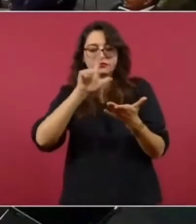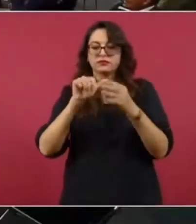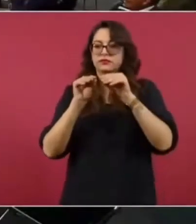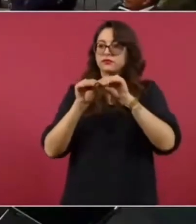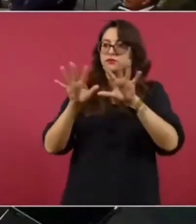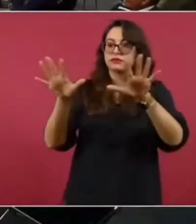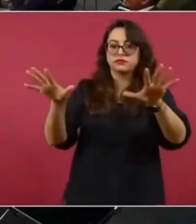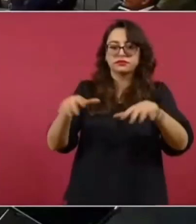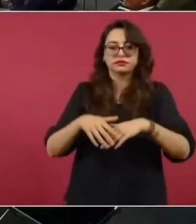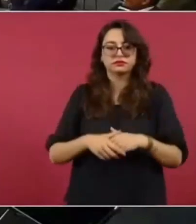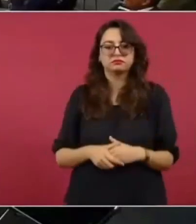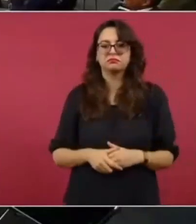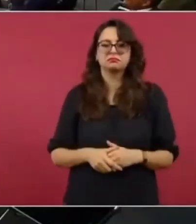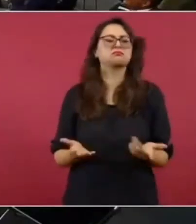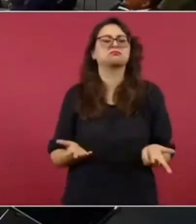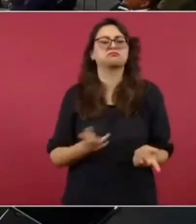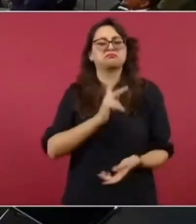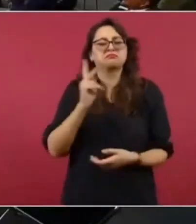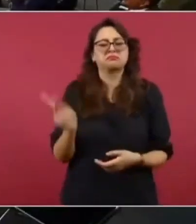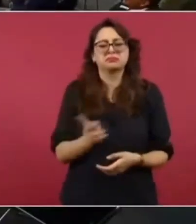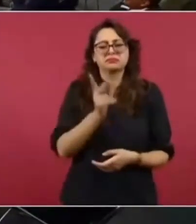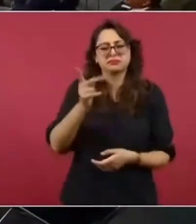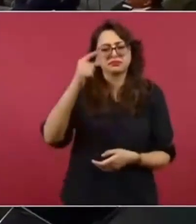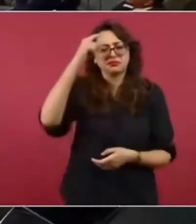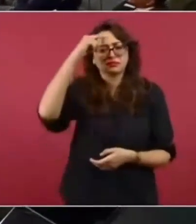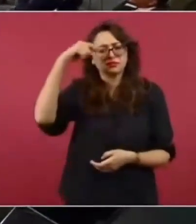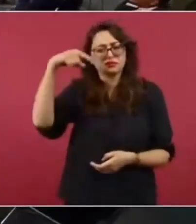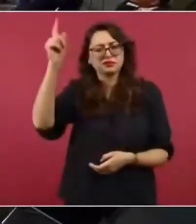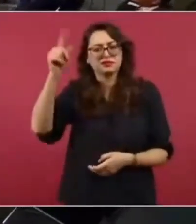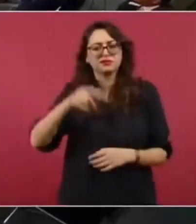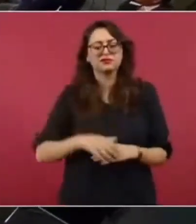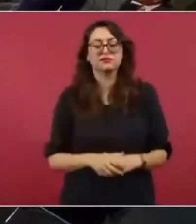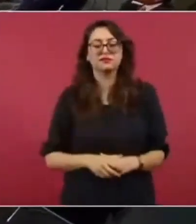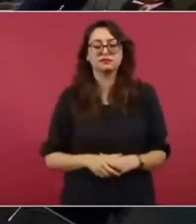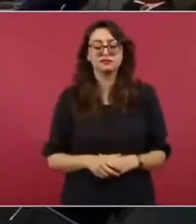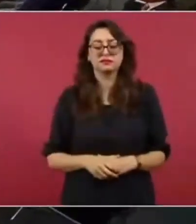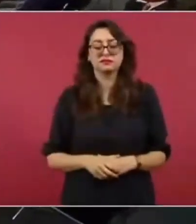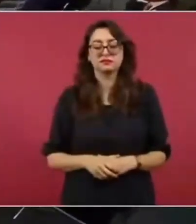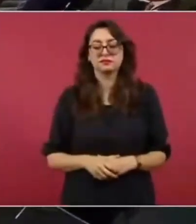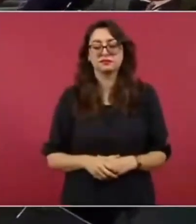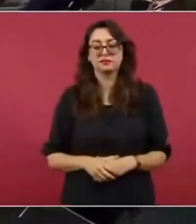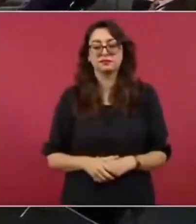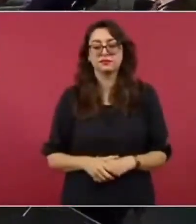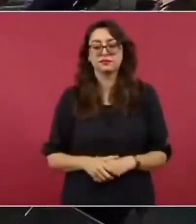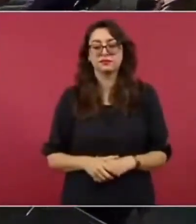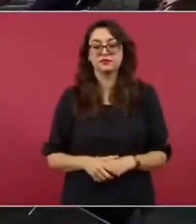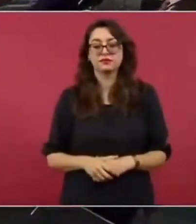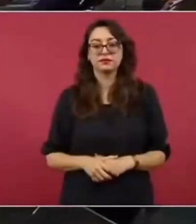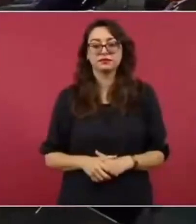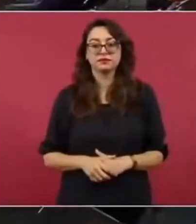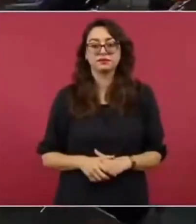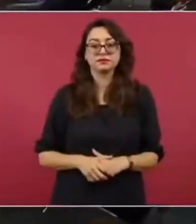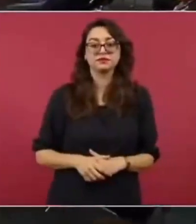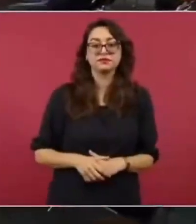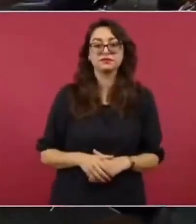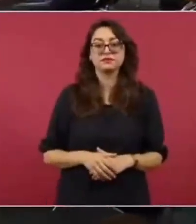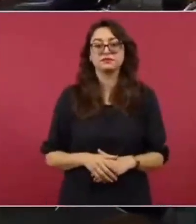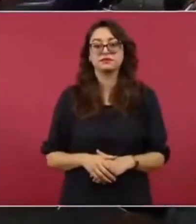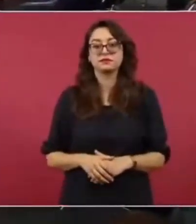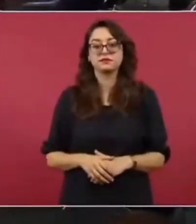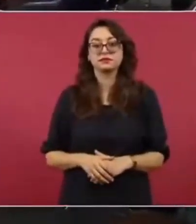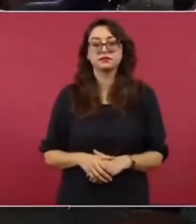y es muy sencillo si quieres que se elijan